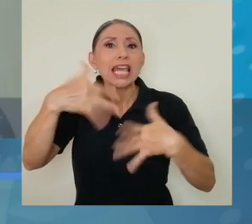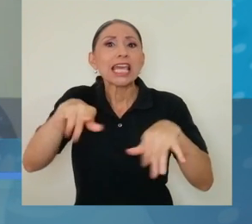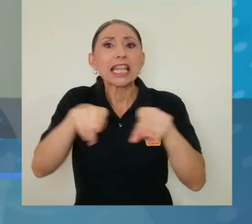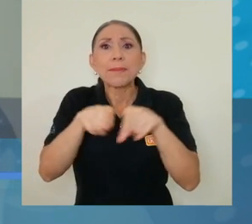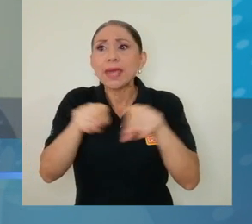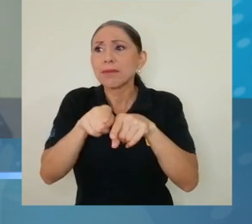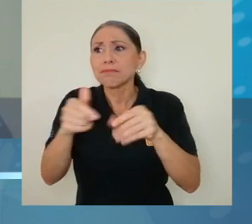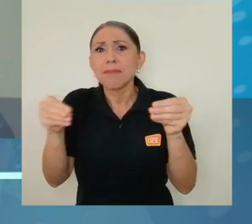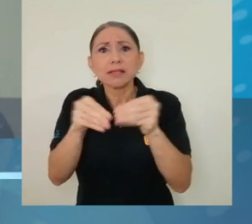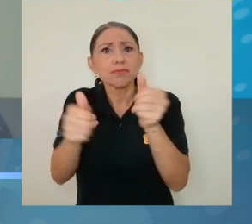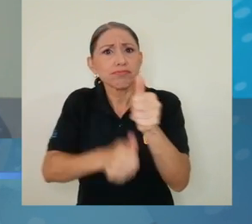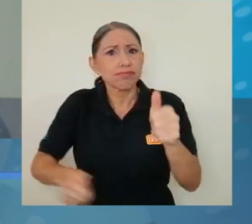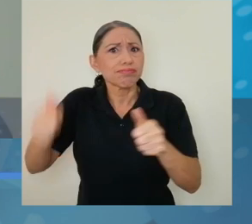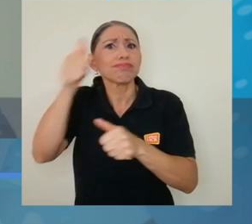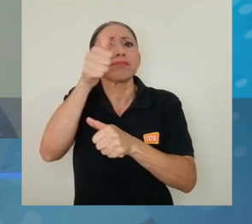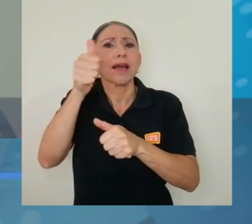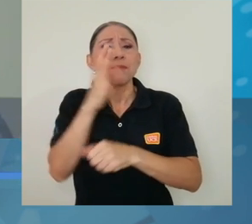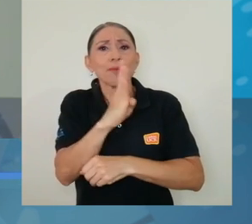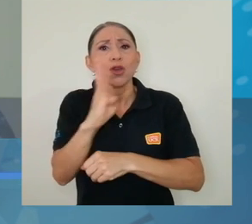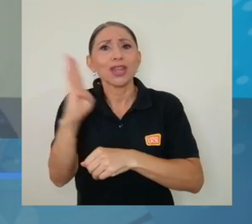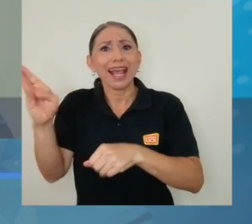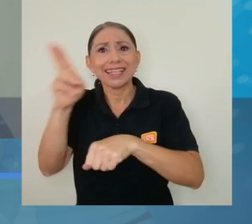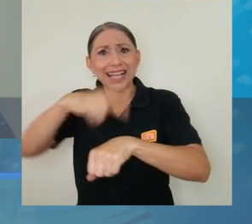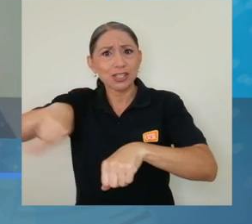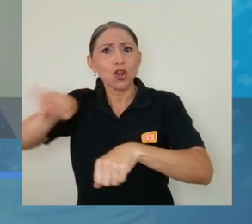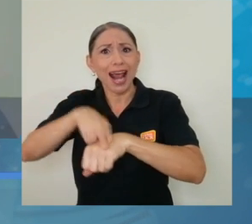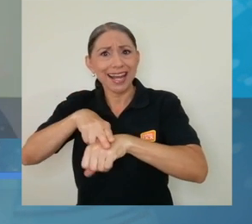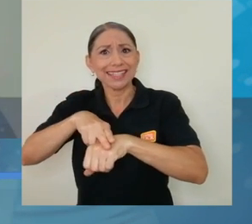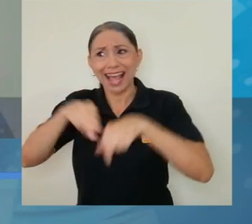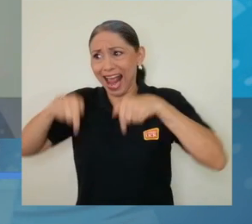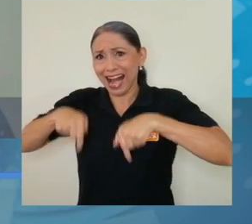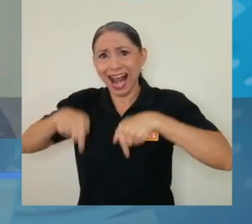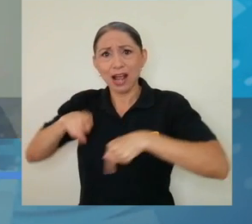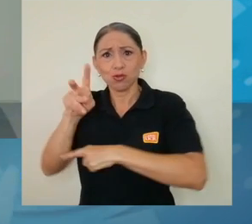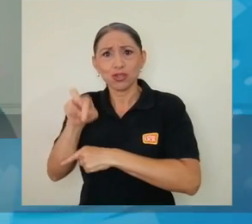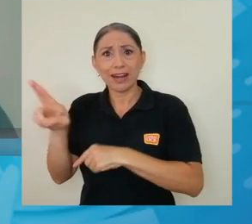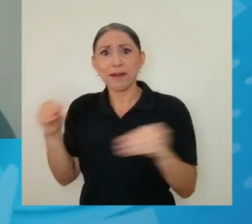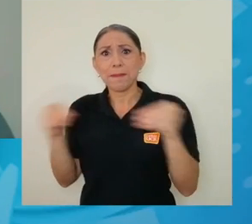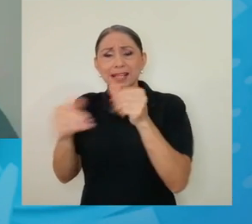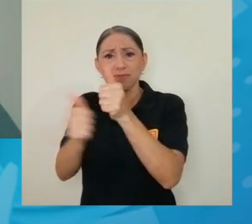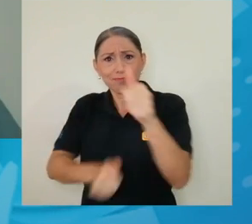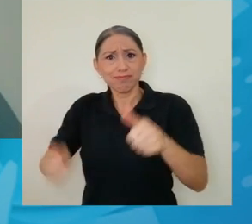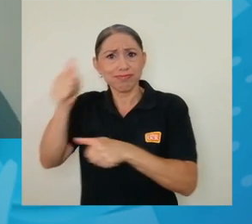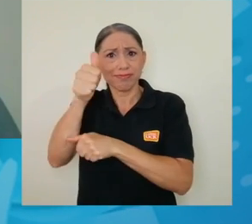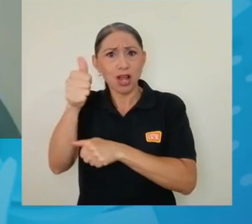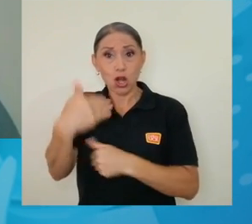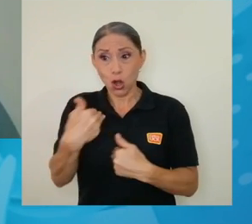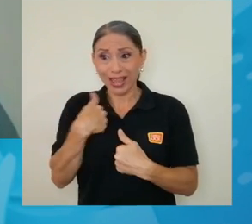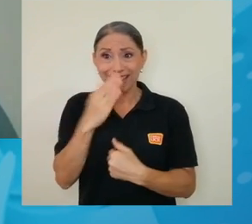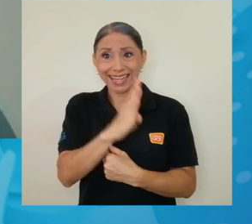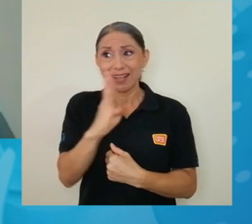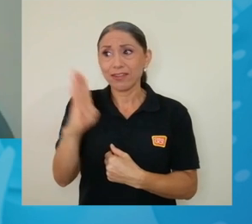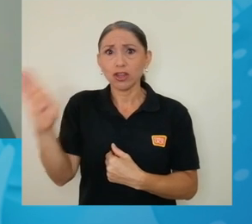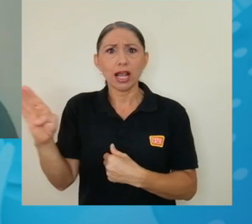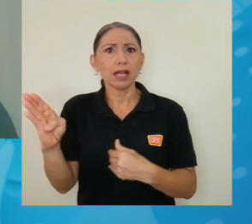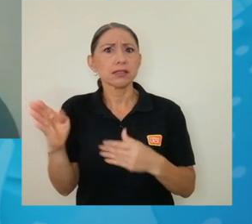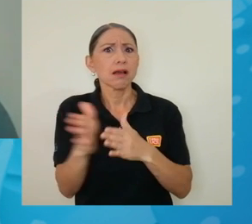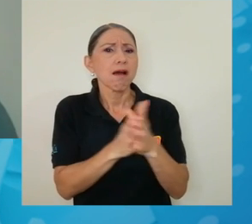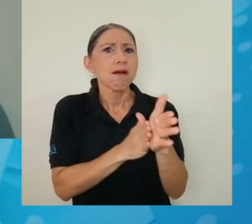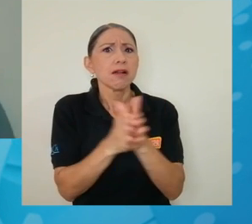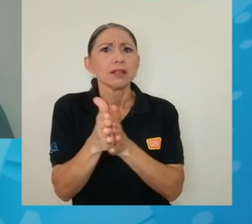bibliotecas nacionales. Estamos hablando de que el contenido de esas bibliotecas es riquísimo.